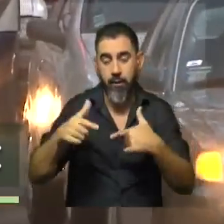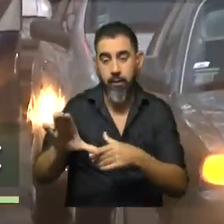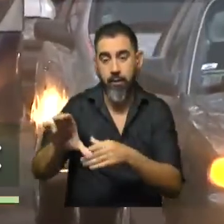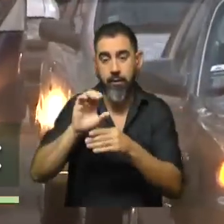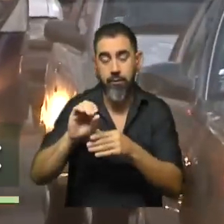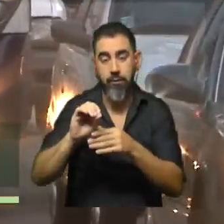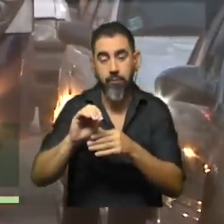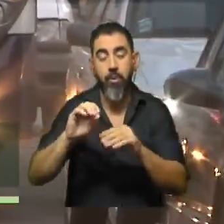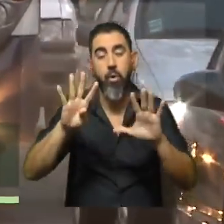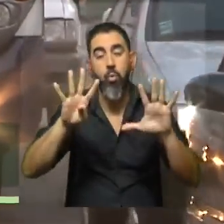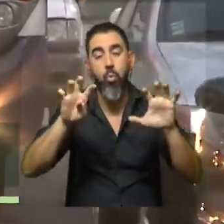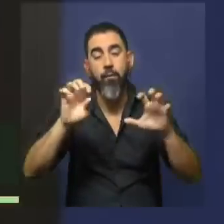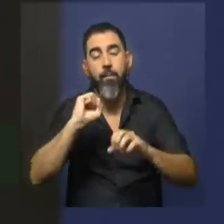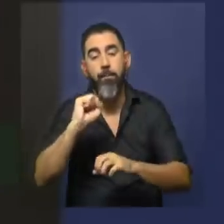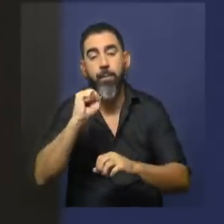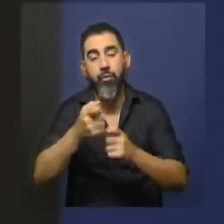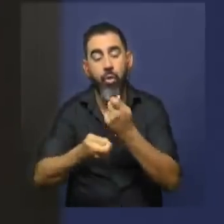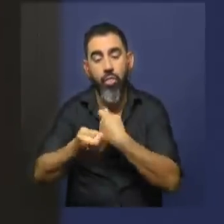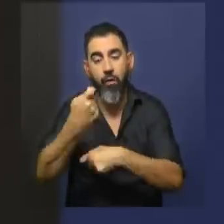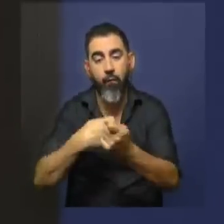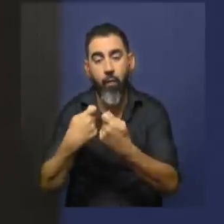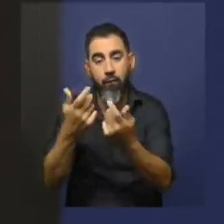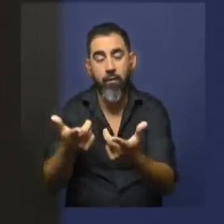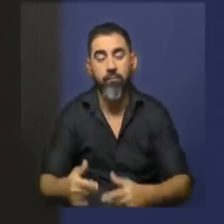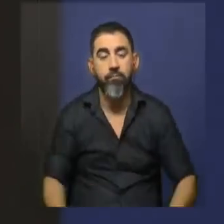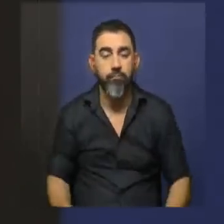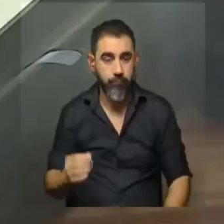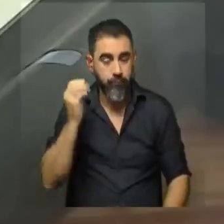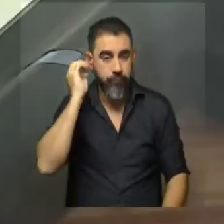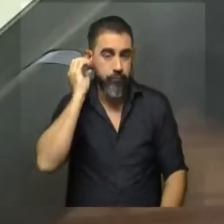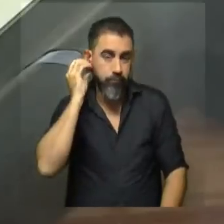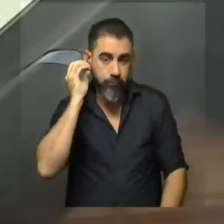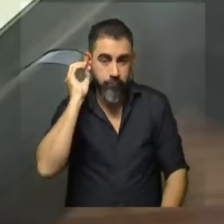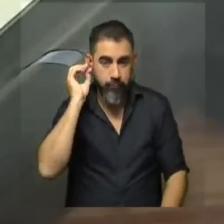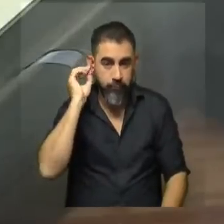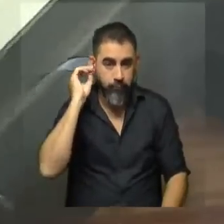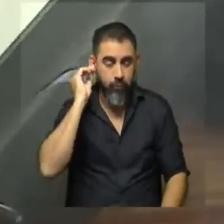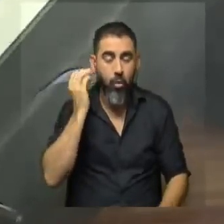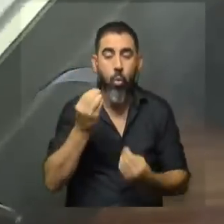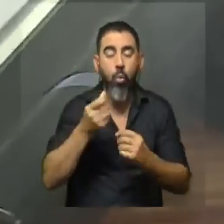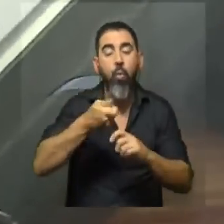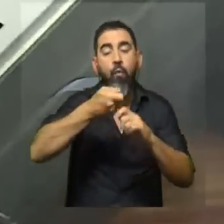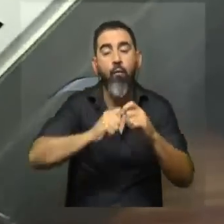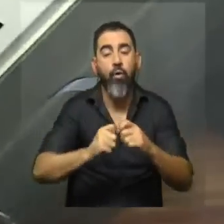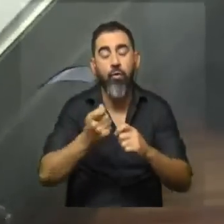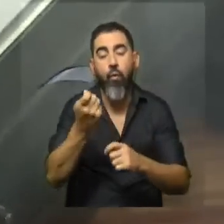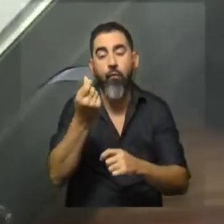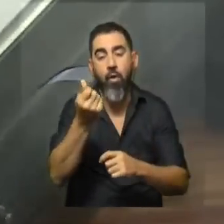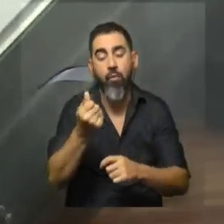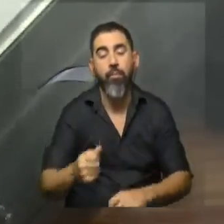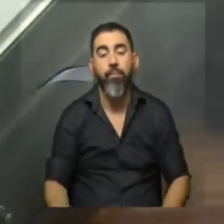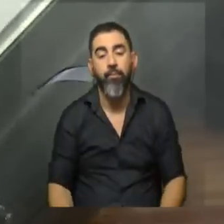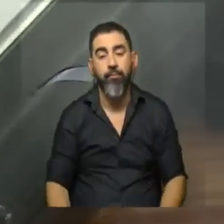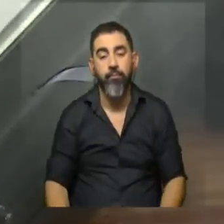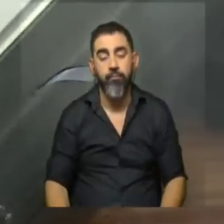a 9 pesos la devolución que hace por esos viajes. Si le parece, vamos con la tabla de boletos, cómo van a quedar, ejemplo de valores. A ver, a